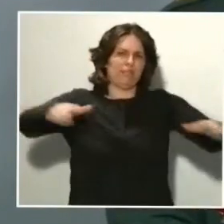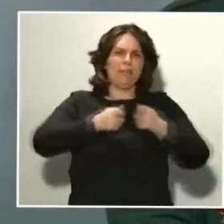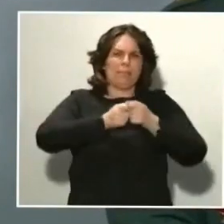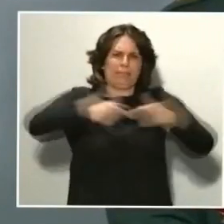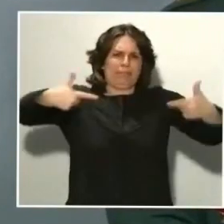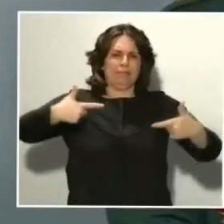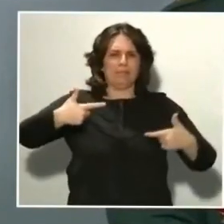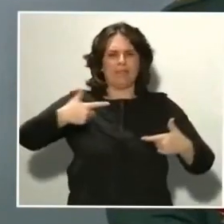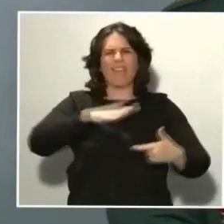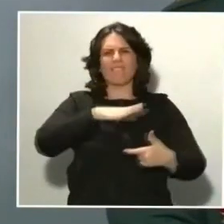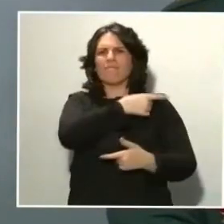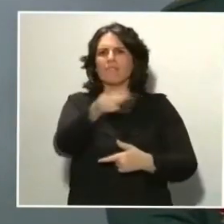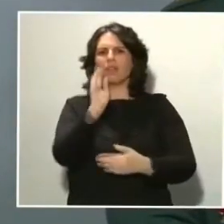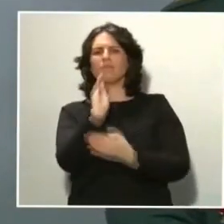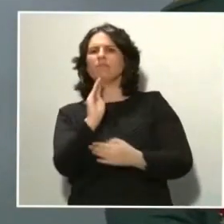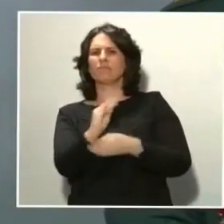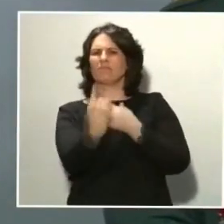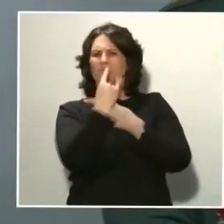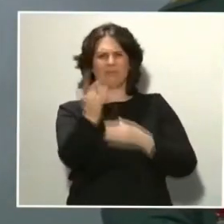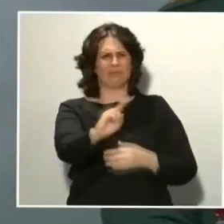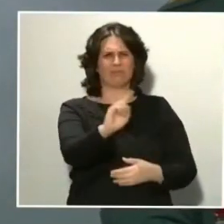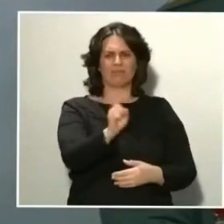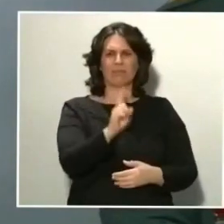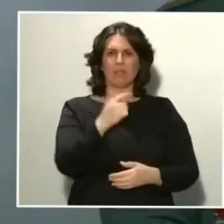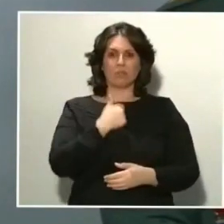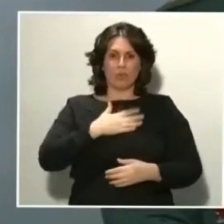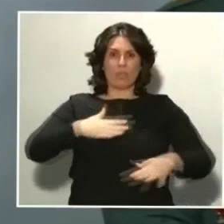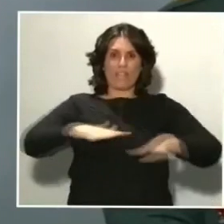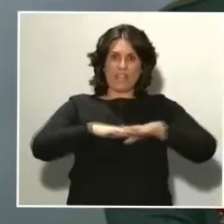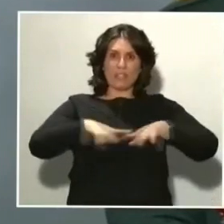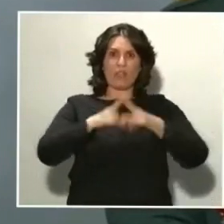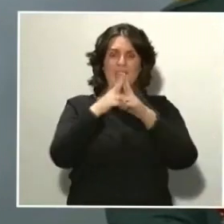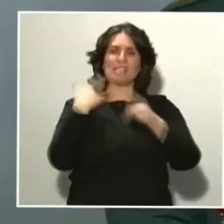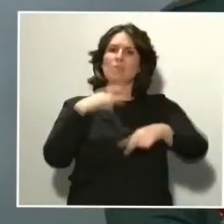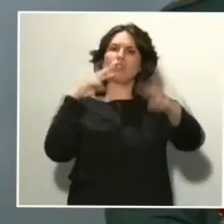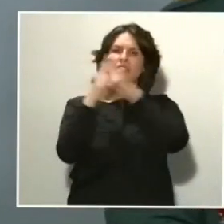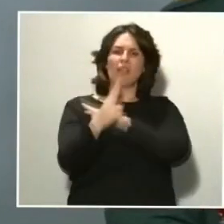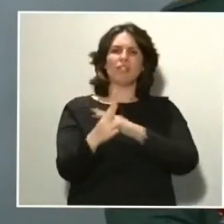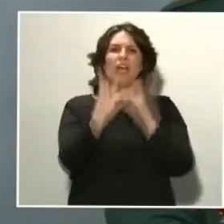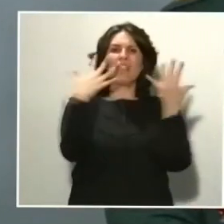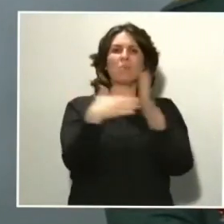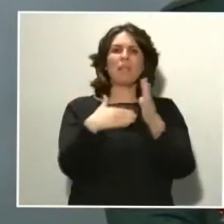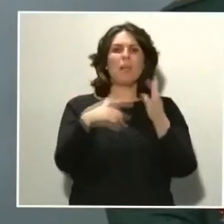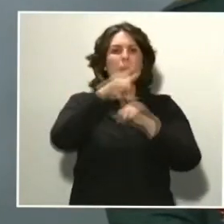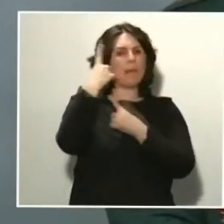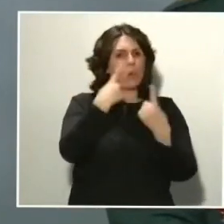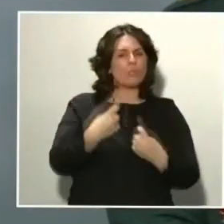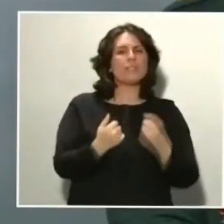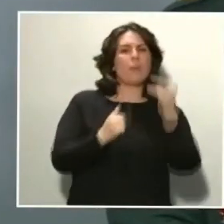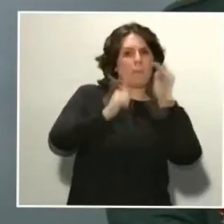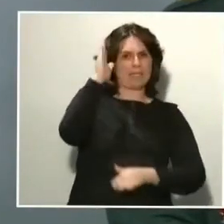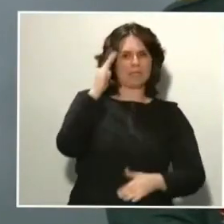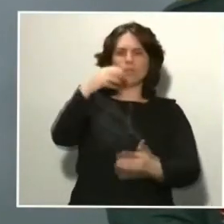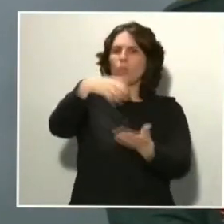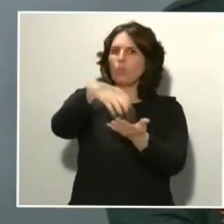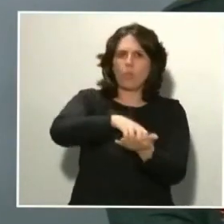Estamos contestando, nosotros llevamos ya por nuestras redes sociales contestadas a más de 10.000 preguntas. Todas las dudas que tengan a través del